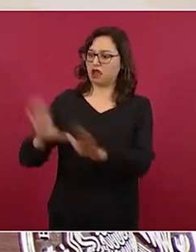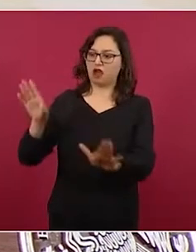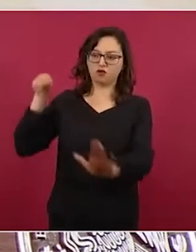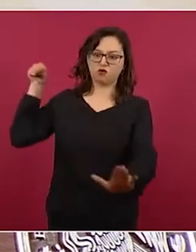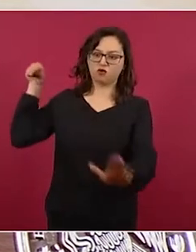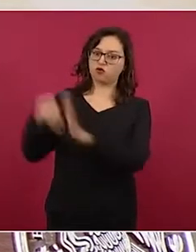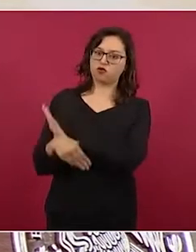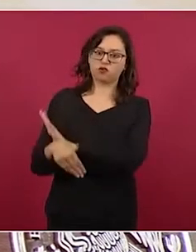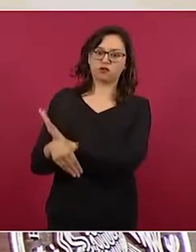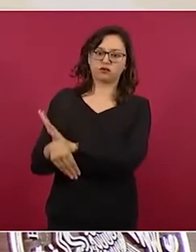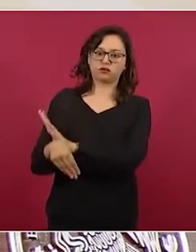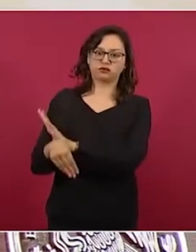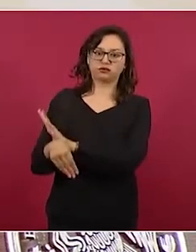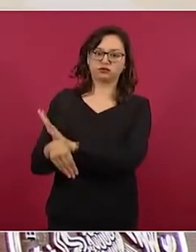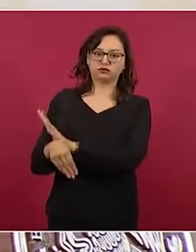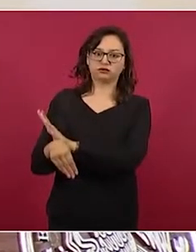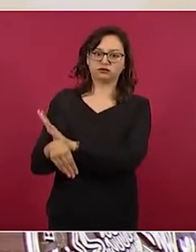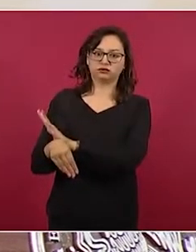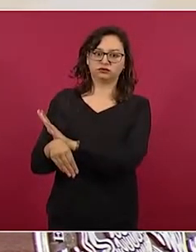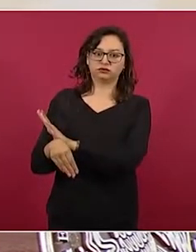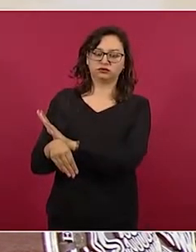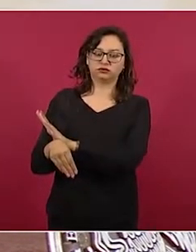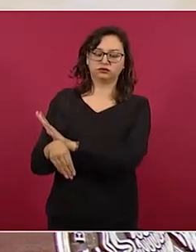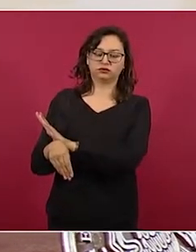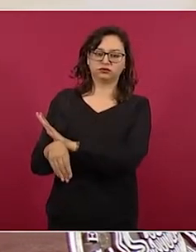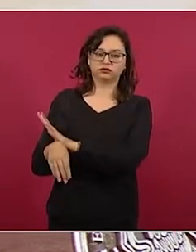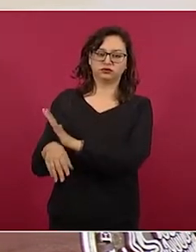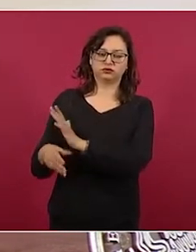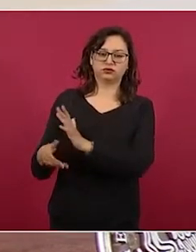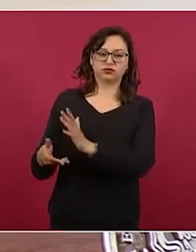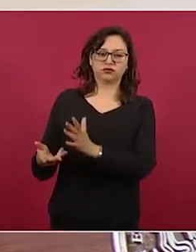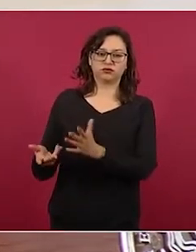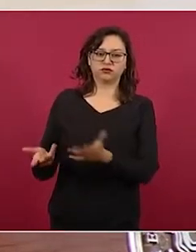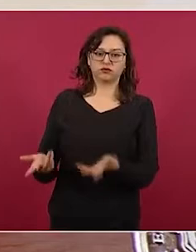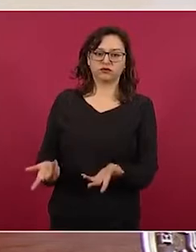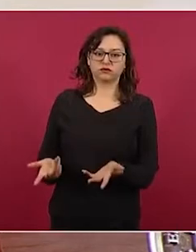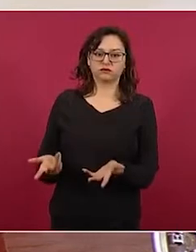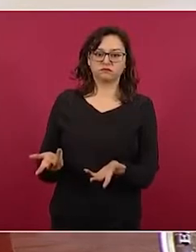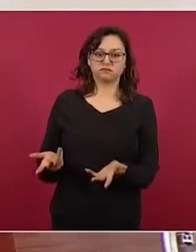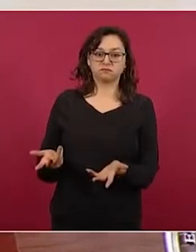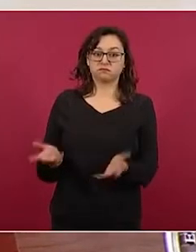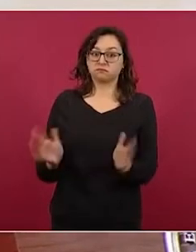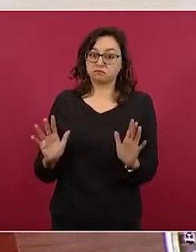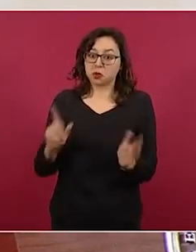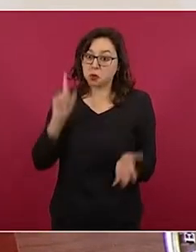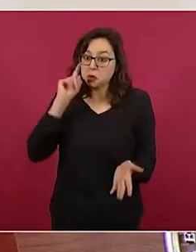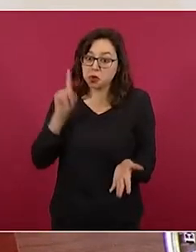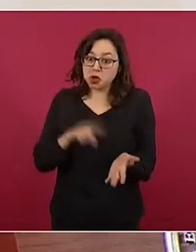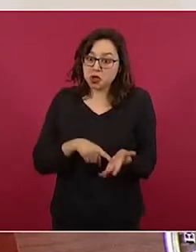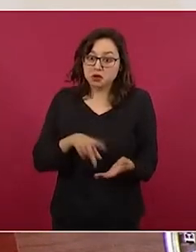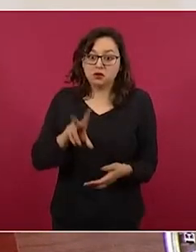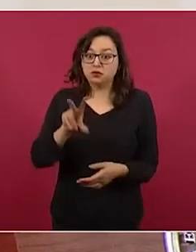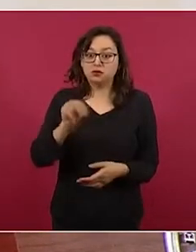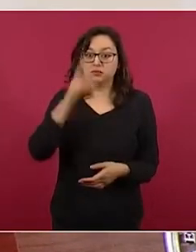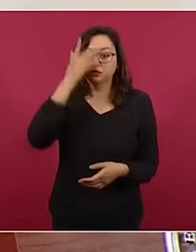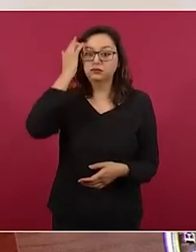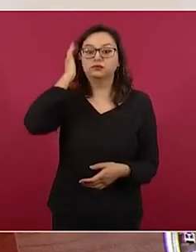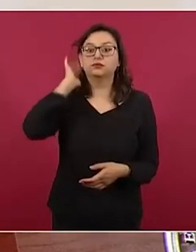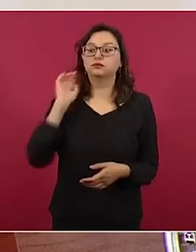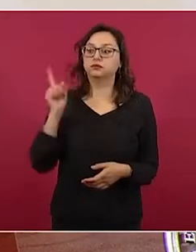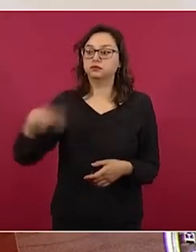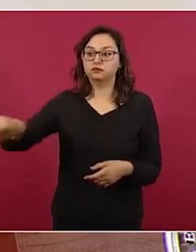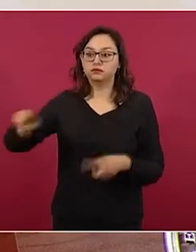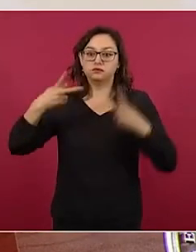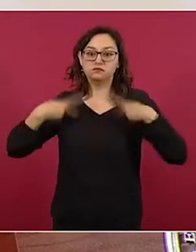que no lo veo factible por la dignidad de ese